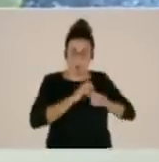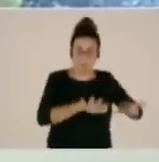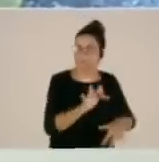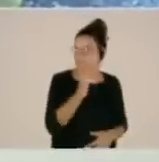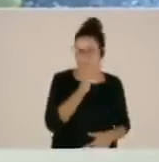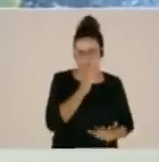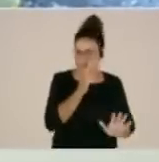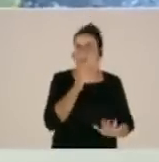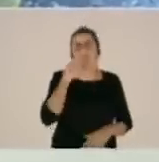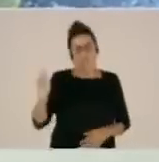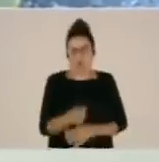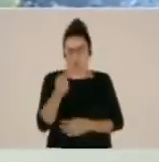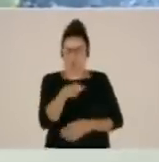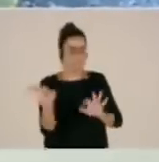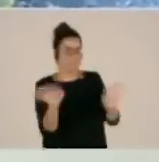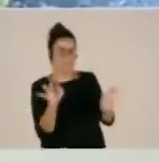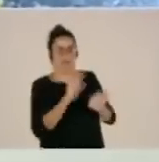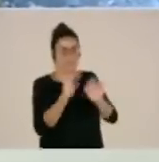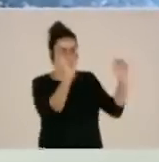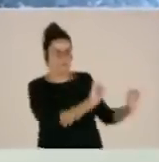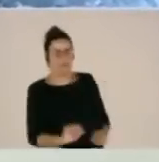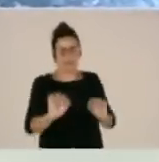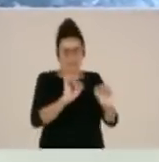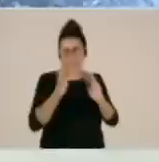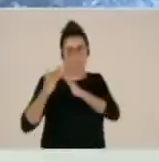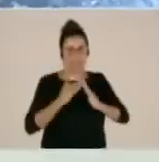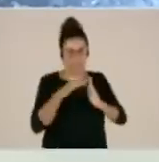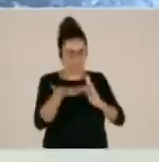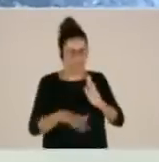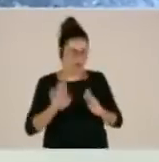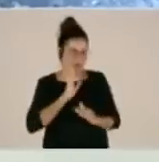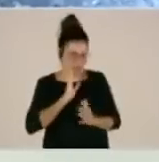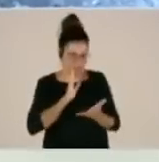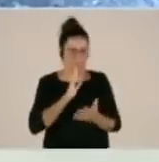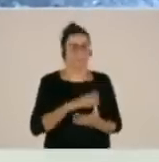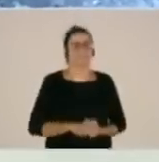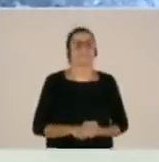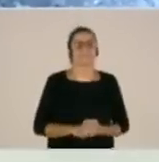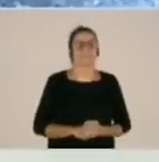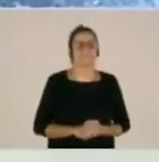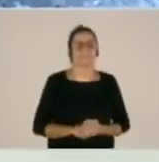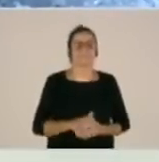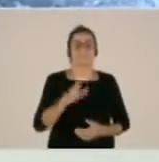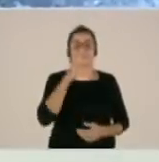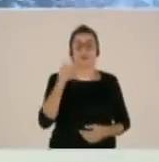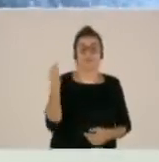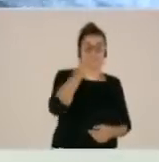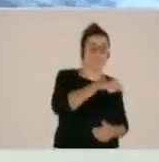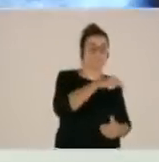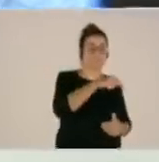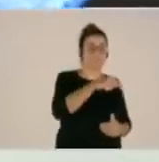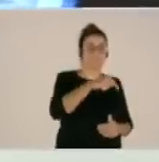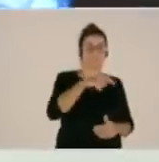para hacer maniobras de defensa de todas las infraestructuras que nos encontramos allí. Si pasamos a la ladera